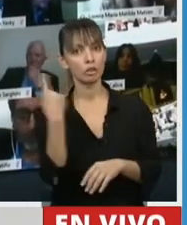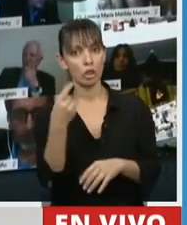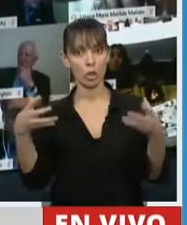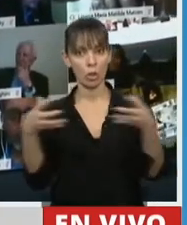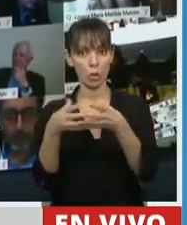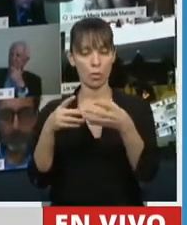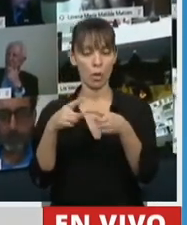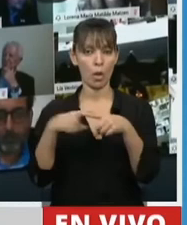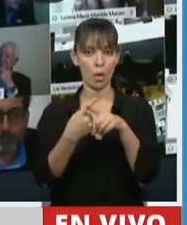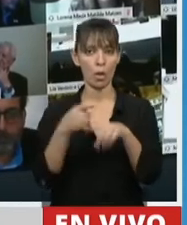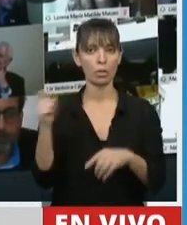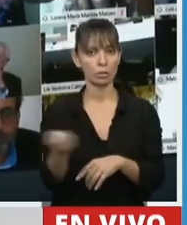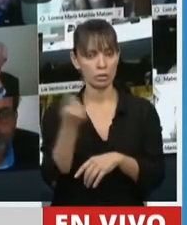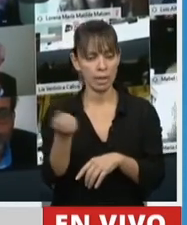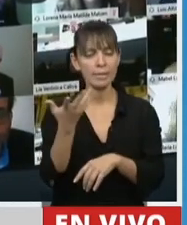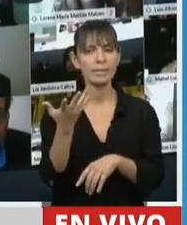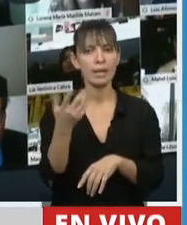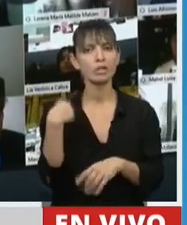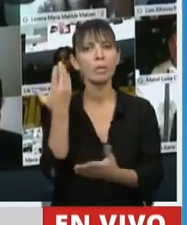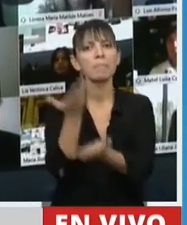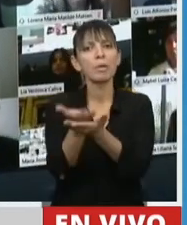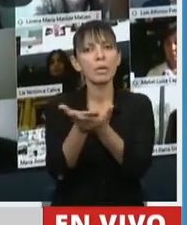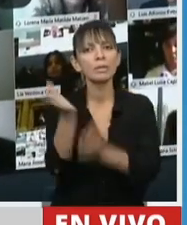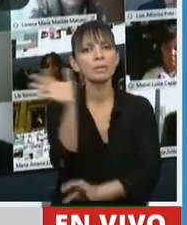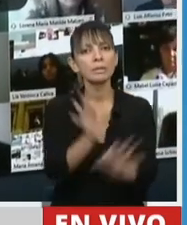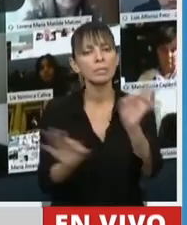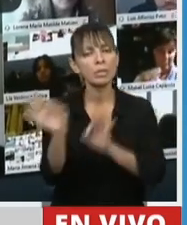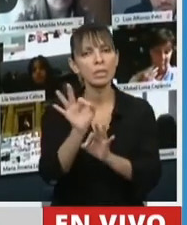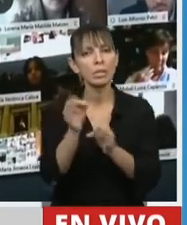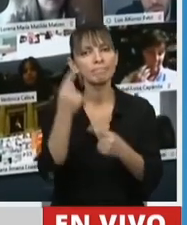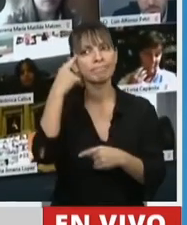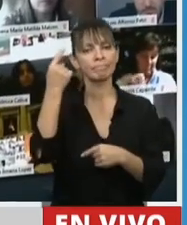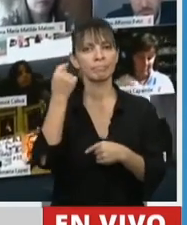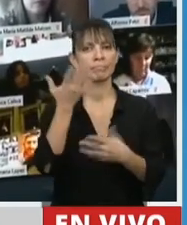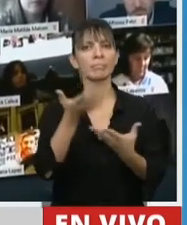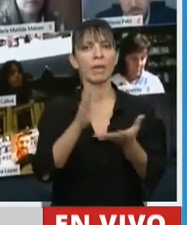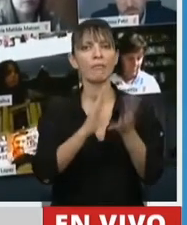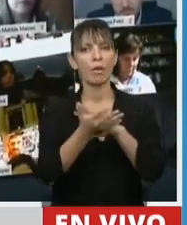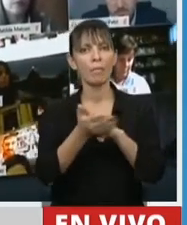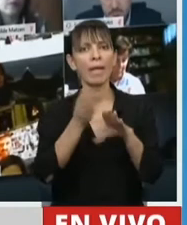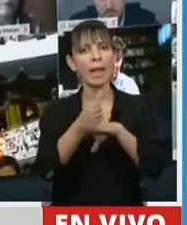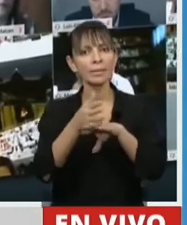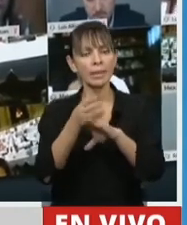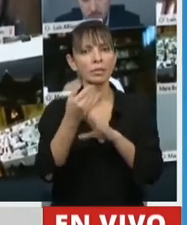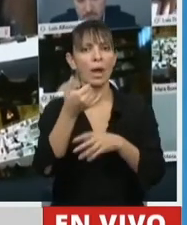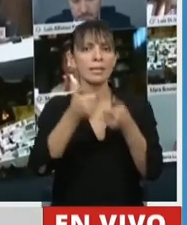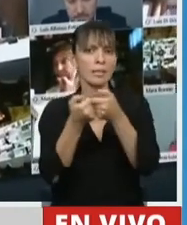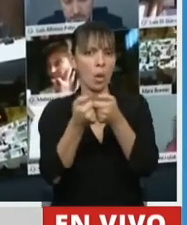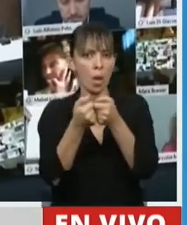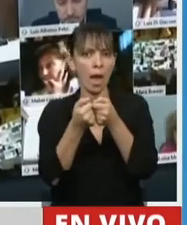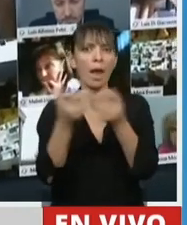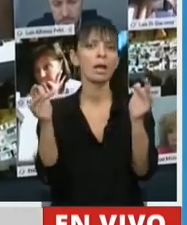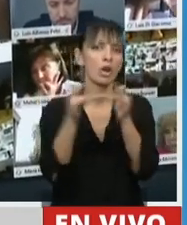Socialista hemos presentado un proyecto en ese sentido. Creemos que el acceso a la telefonía móvil, como así también a la conectividad,